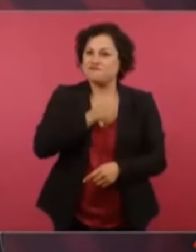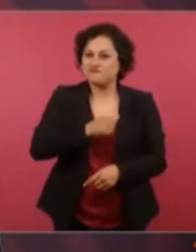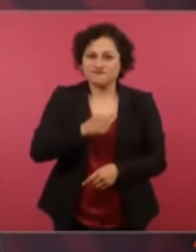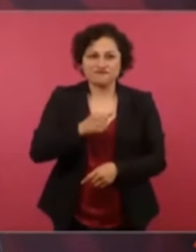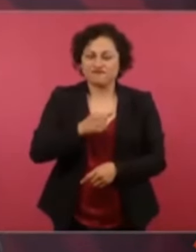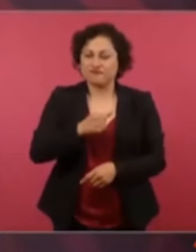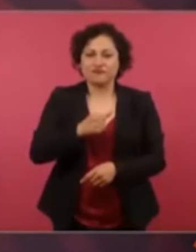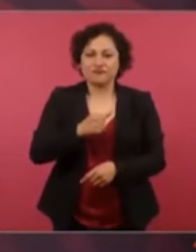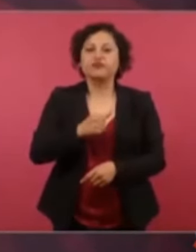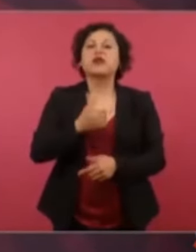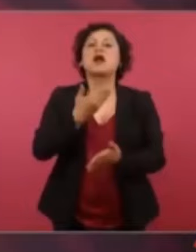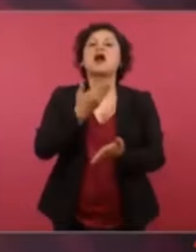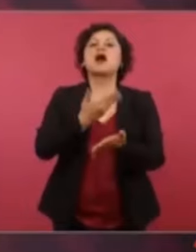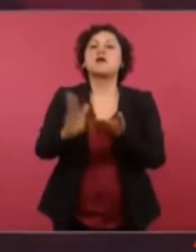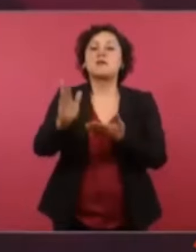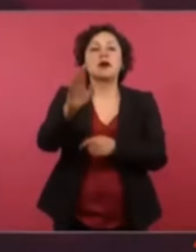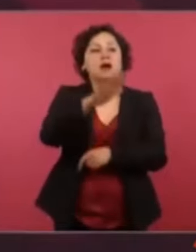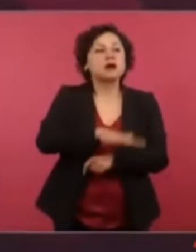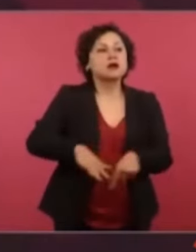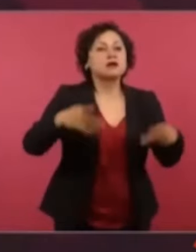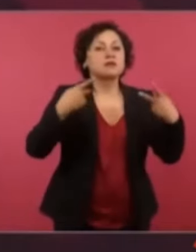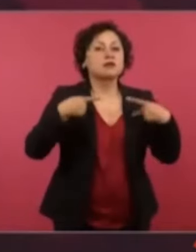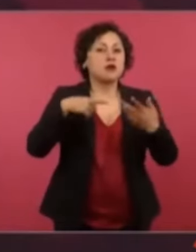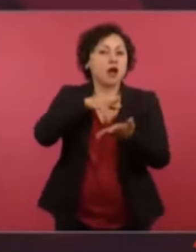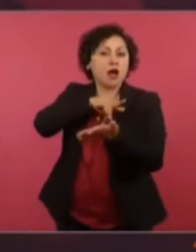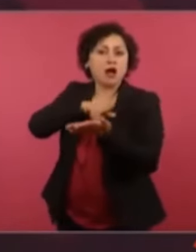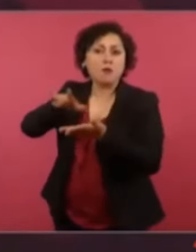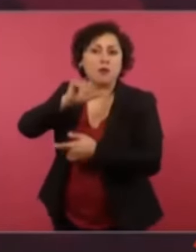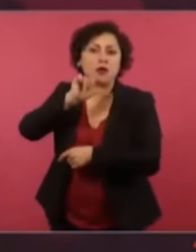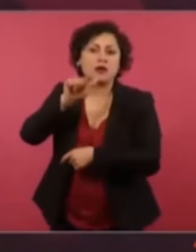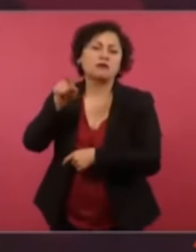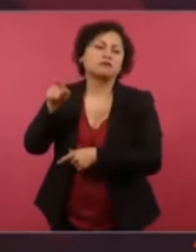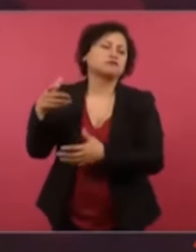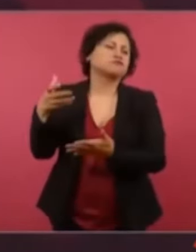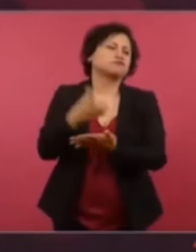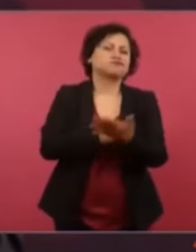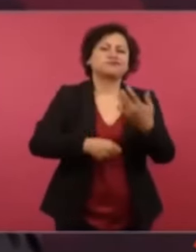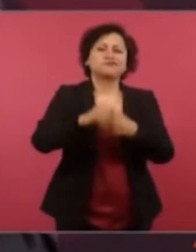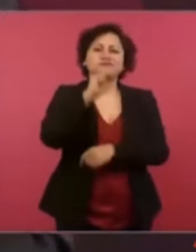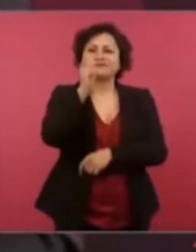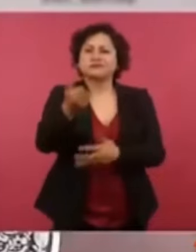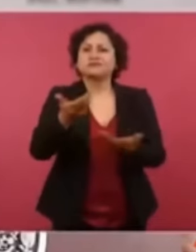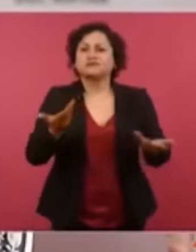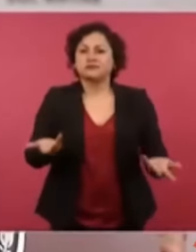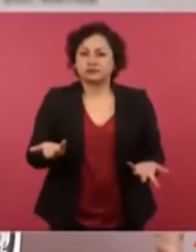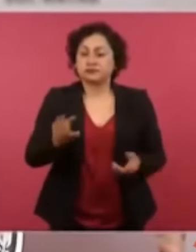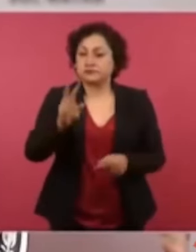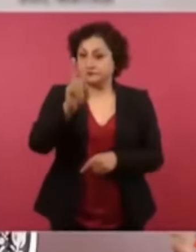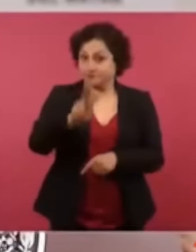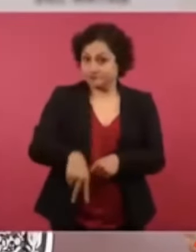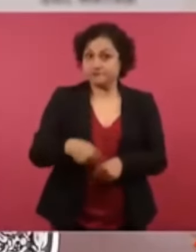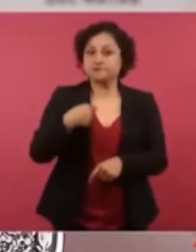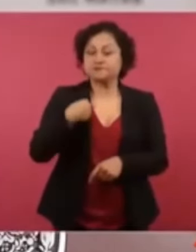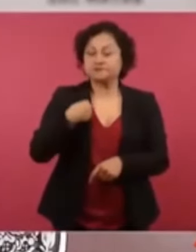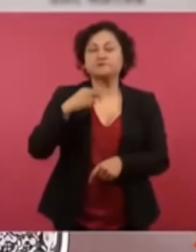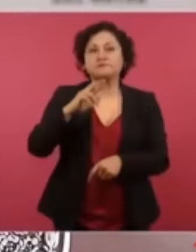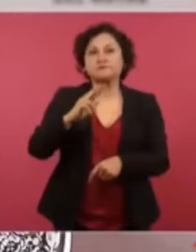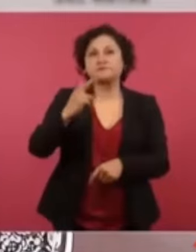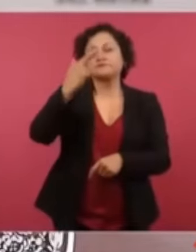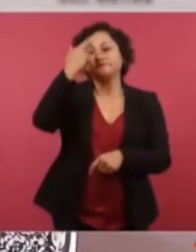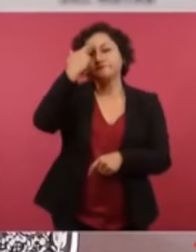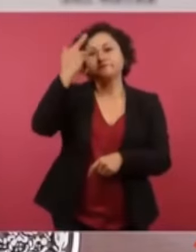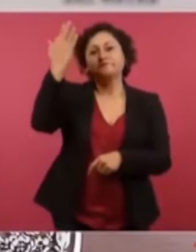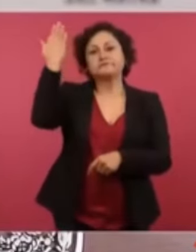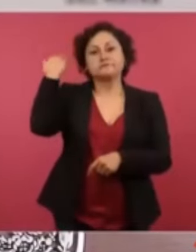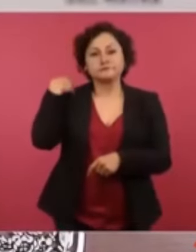Lo decía de manera muy sencilla pero muy clara tanto Ricardo Flores Magón como el presidente Juárez.